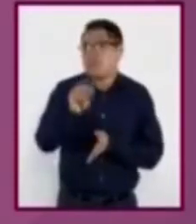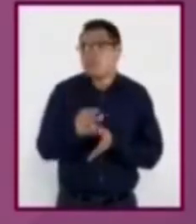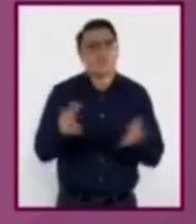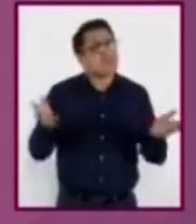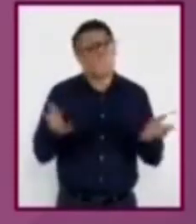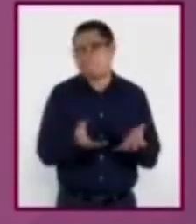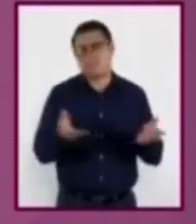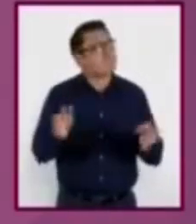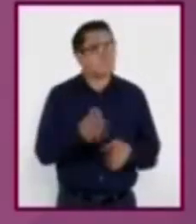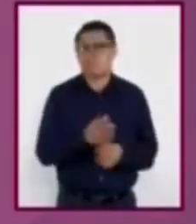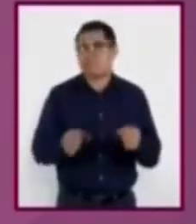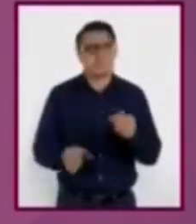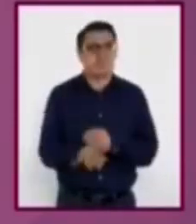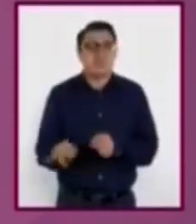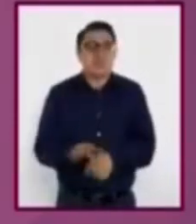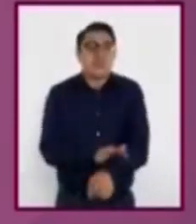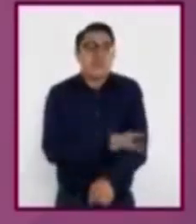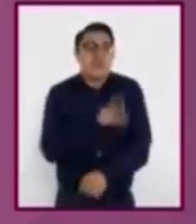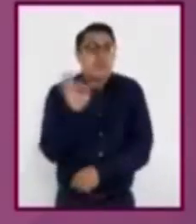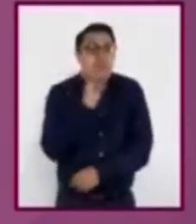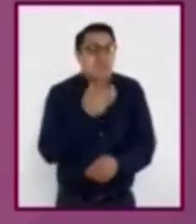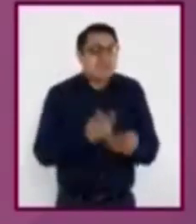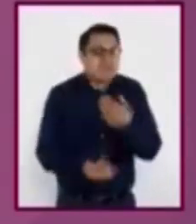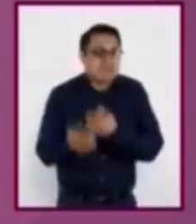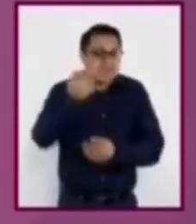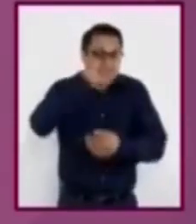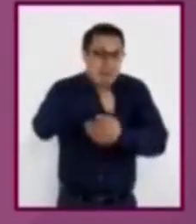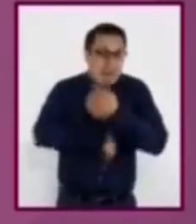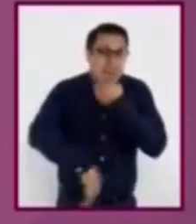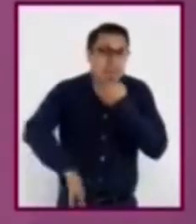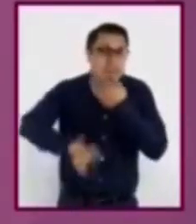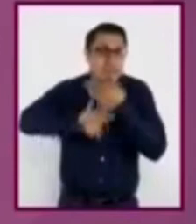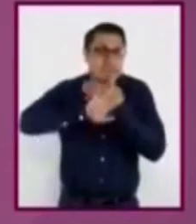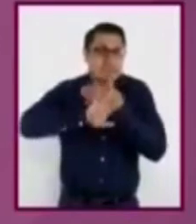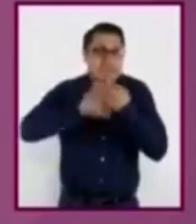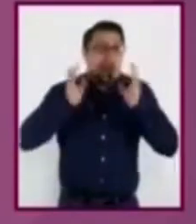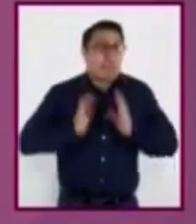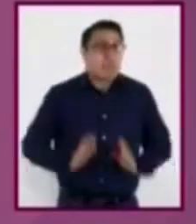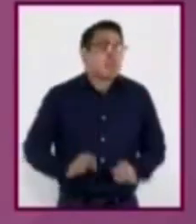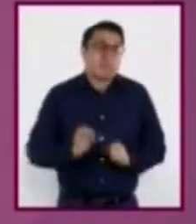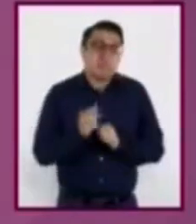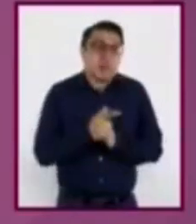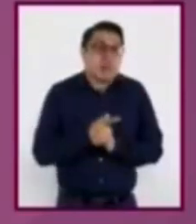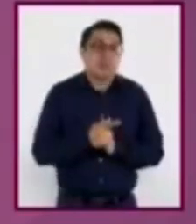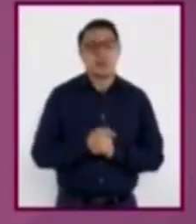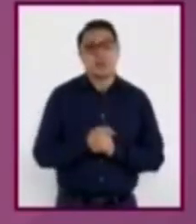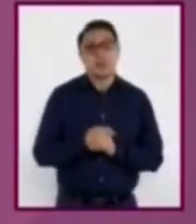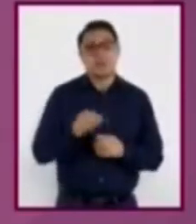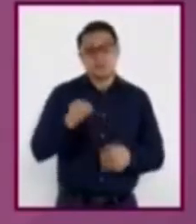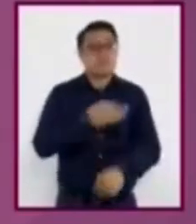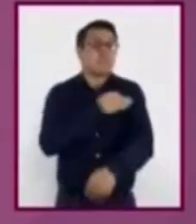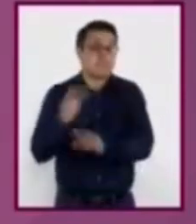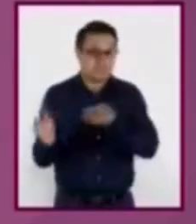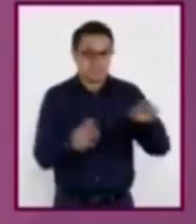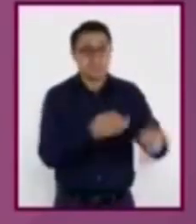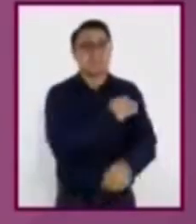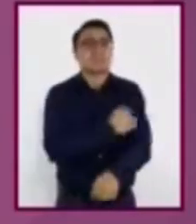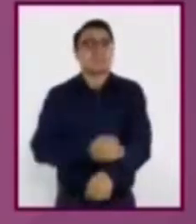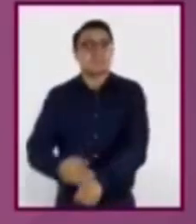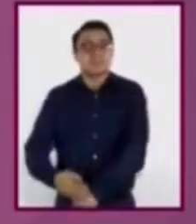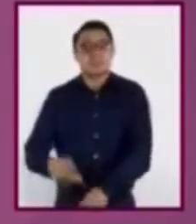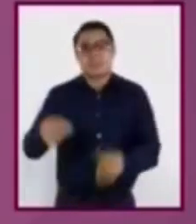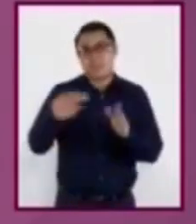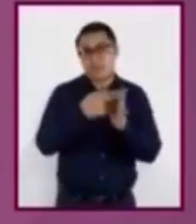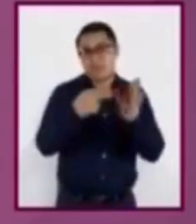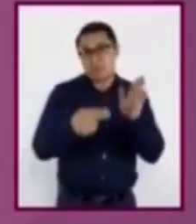emocionantes que pueden dañar su integridad física. En el aspecto de las relaciones familiares, respetar las normas de